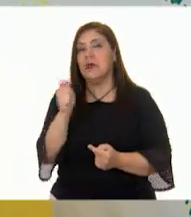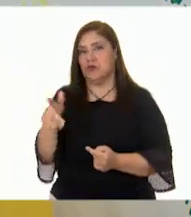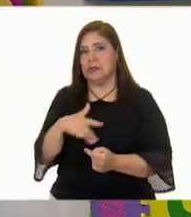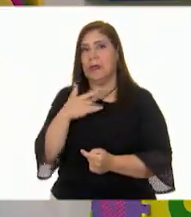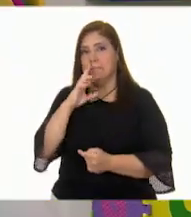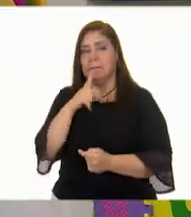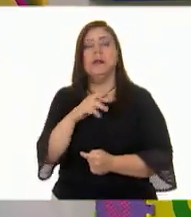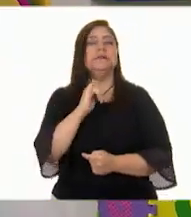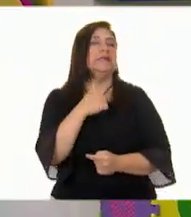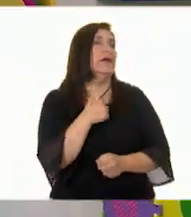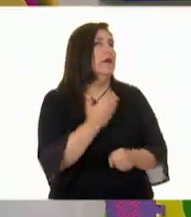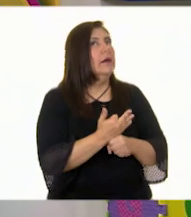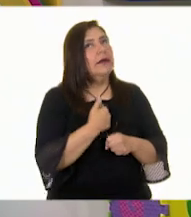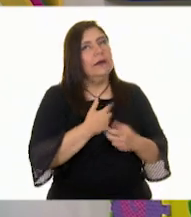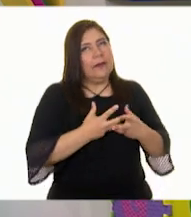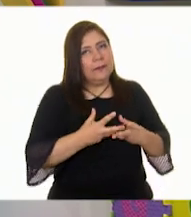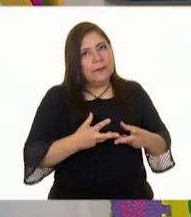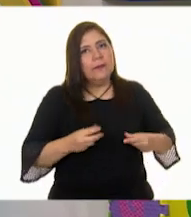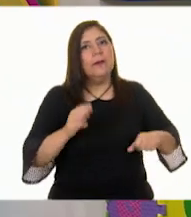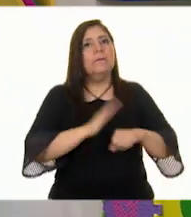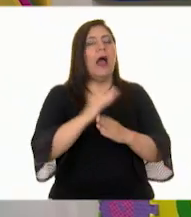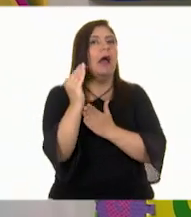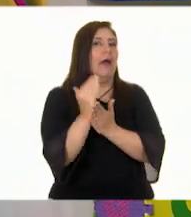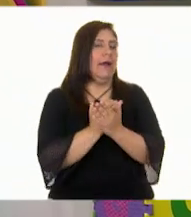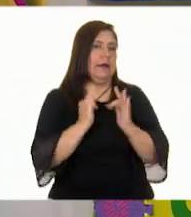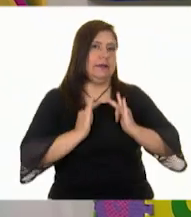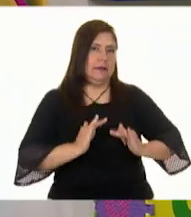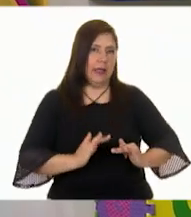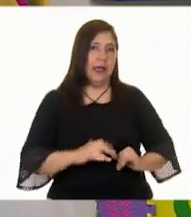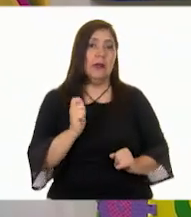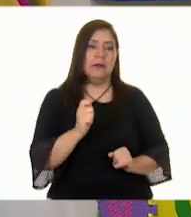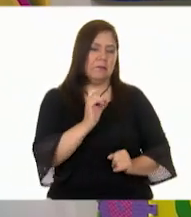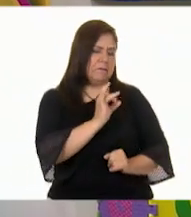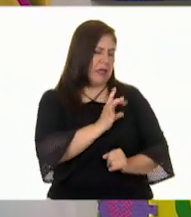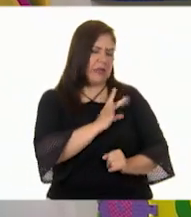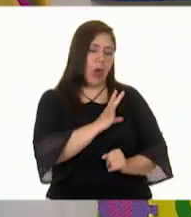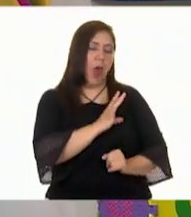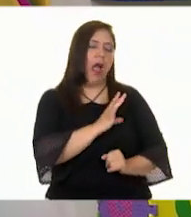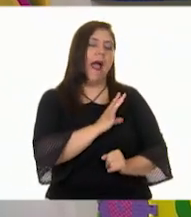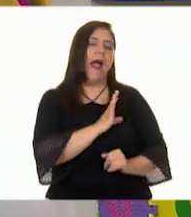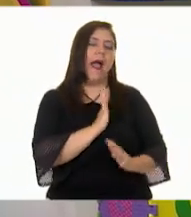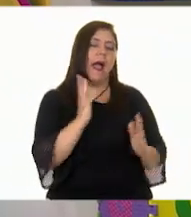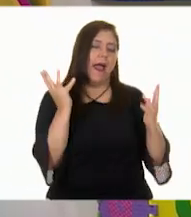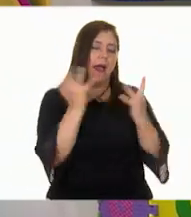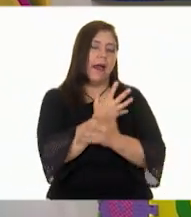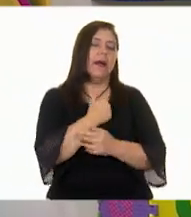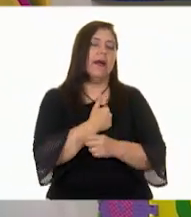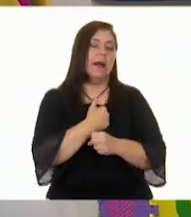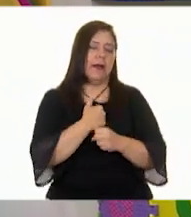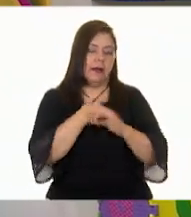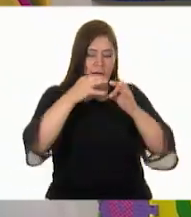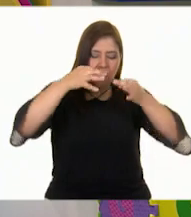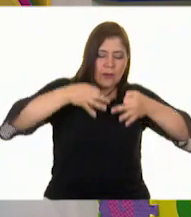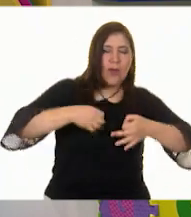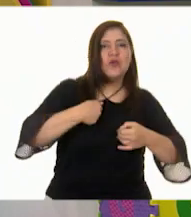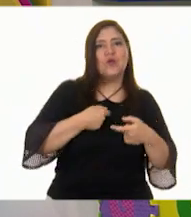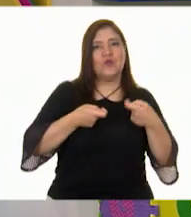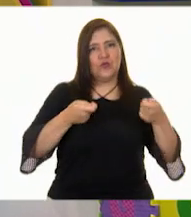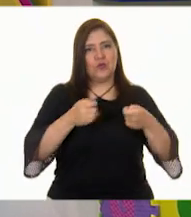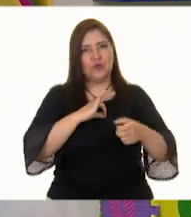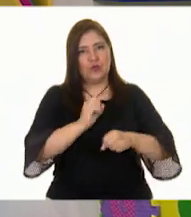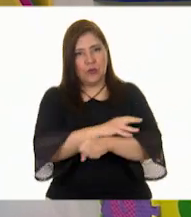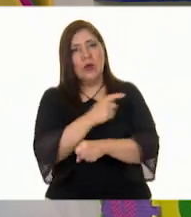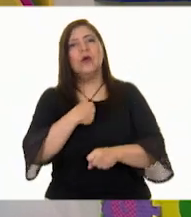Sí, estoy mucho más tranquilo. Y bueno, aunque sienta miedo, creo que puedo ahora gobernar mis emociones. Por ejemplo,